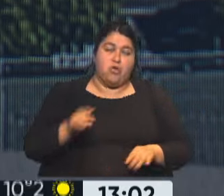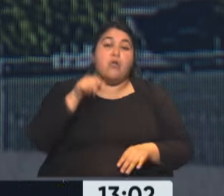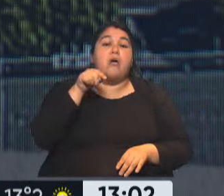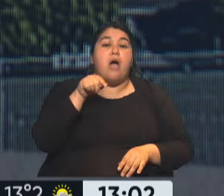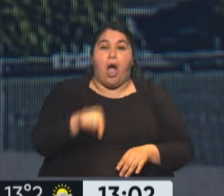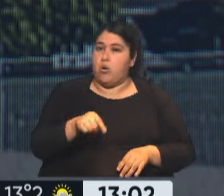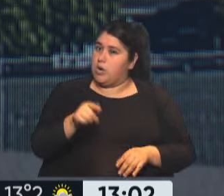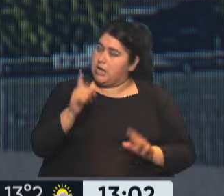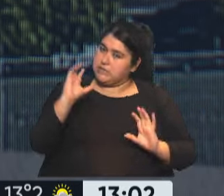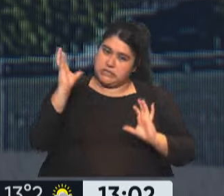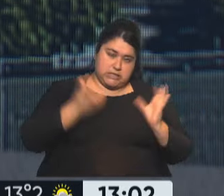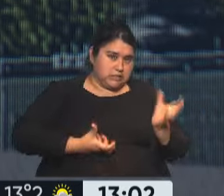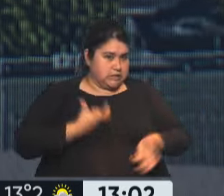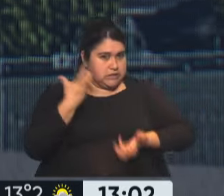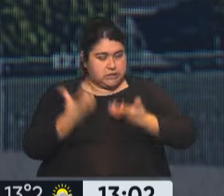rojo vivo en todas las redes y en todos lados. ¡Gracias! ¡Gracias!